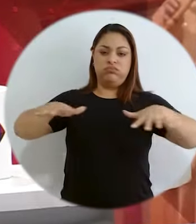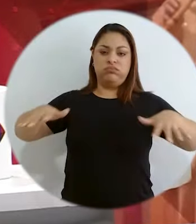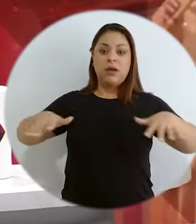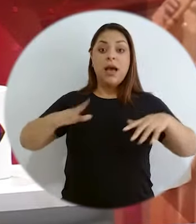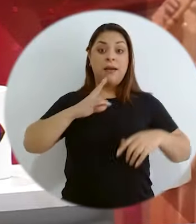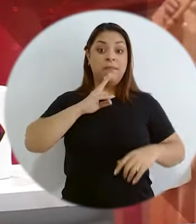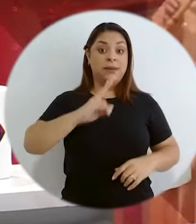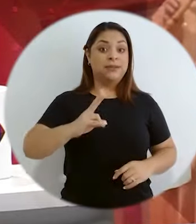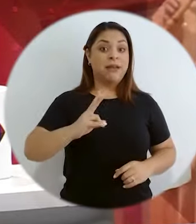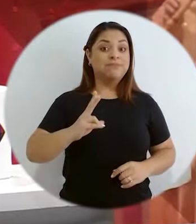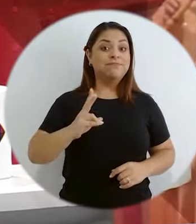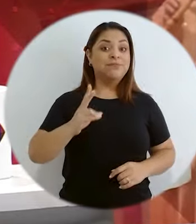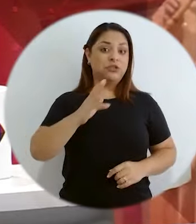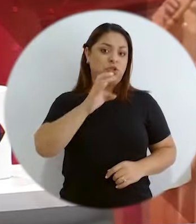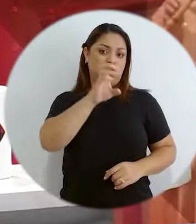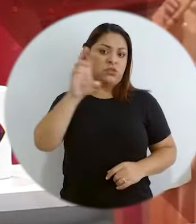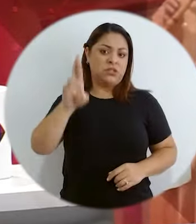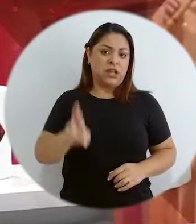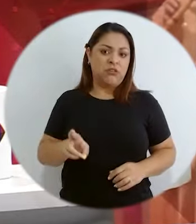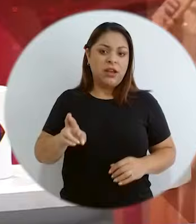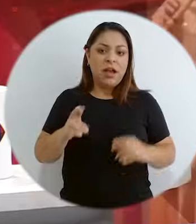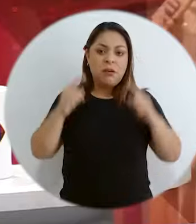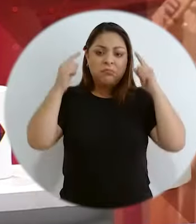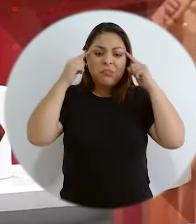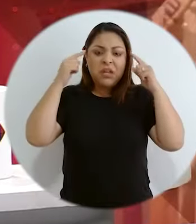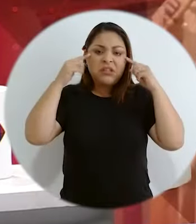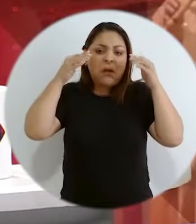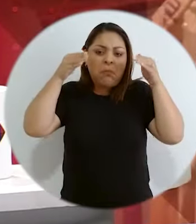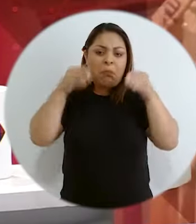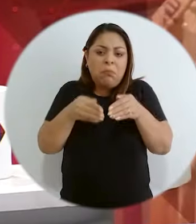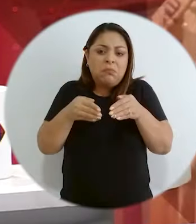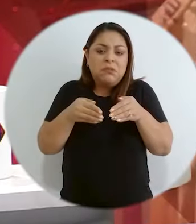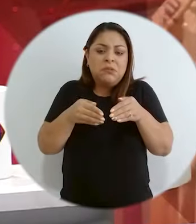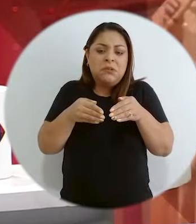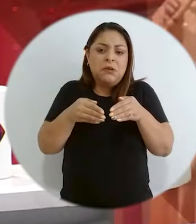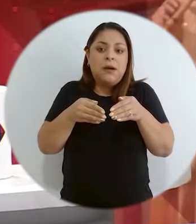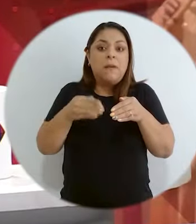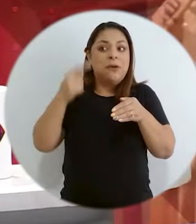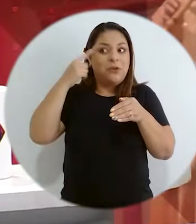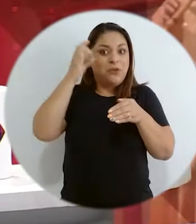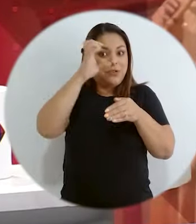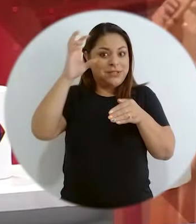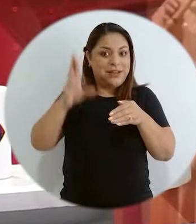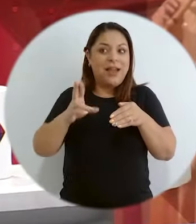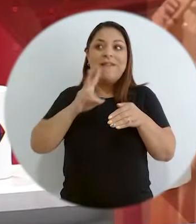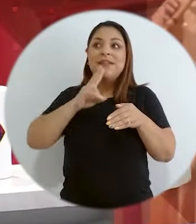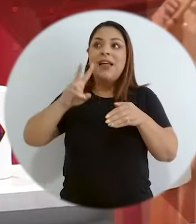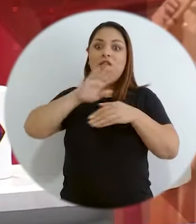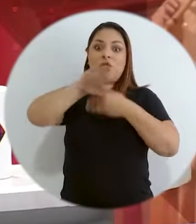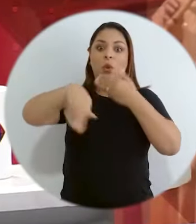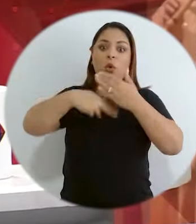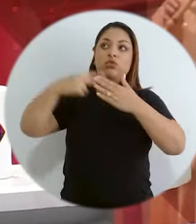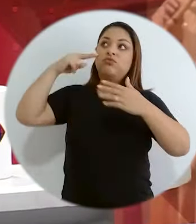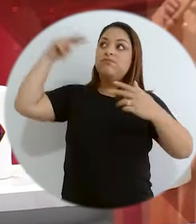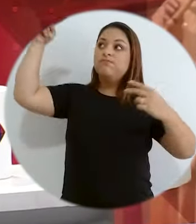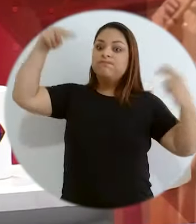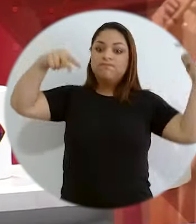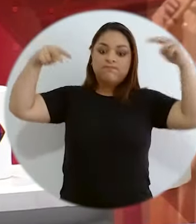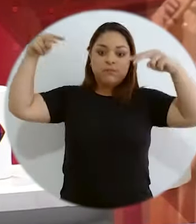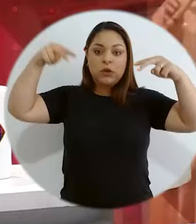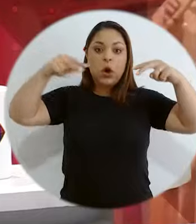tenemos esa imagen, pero hacia el exterior sí, la gente piensa en Costa Rica y lo que piensa es en océanos, ¿verdad?, entonces,